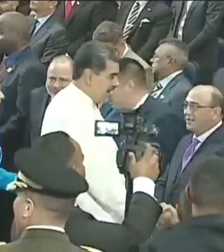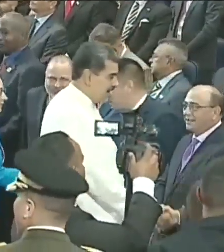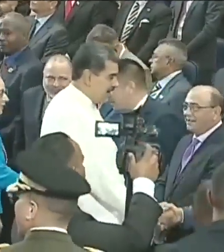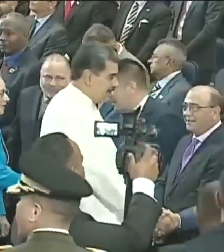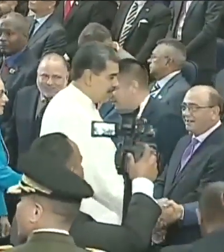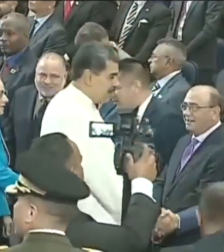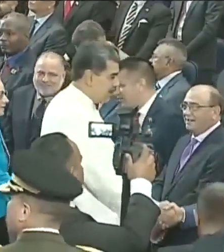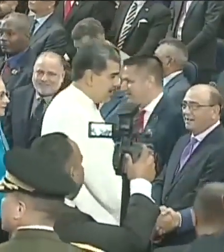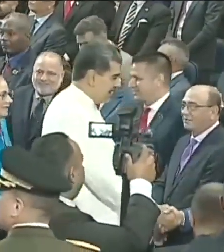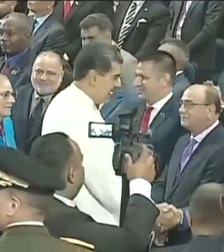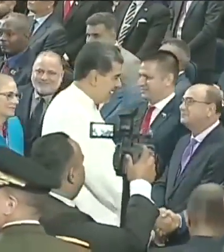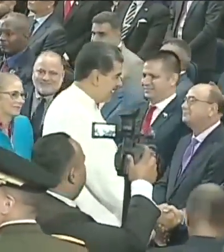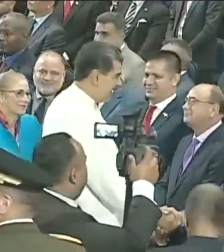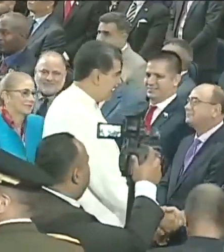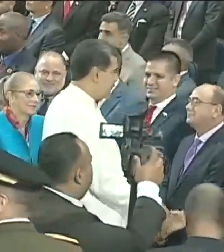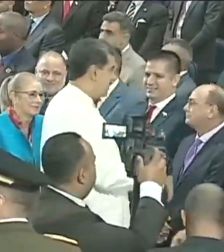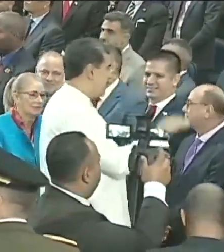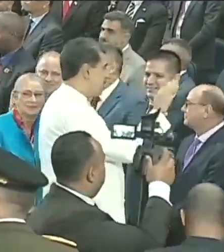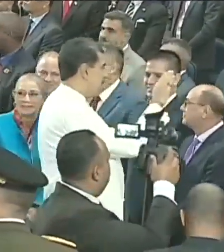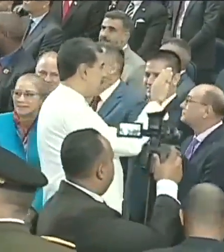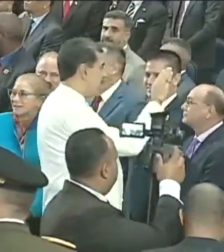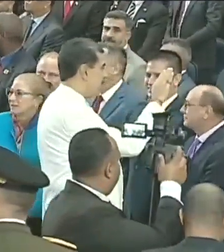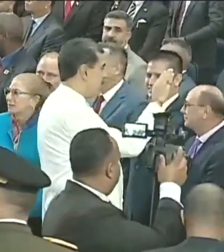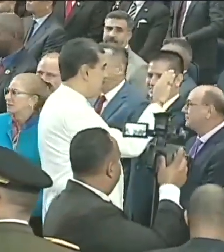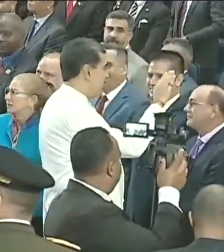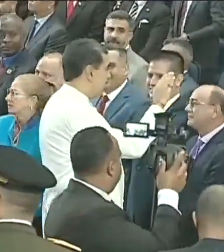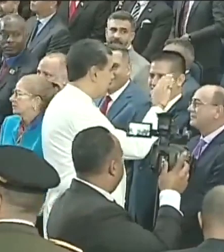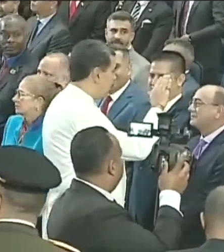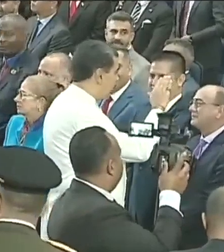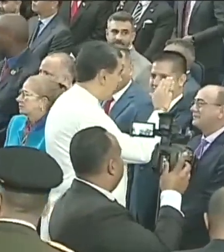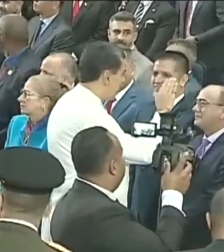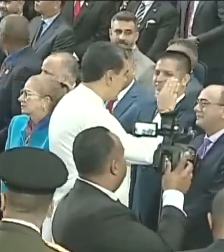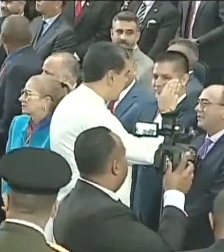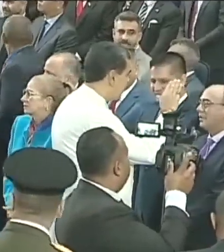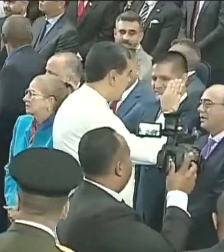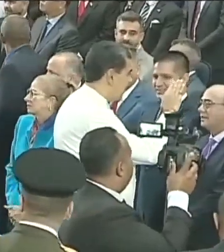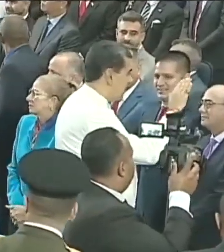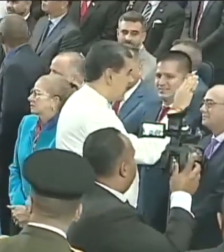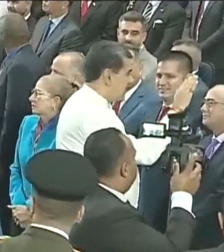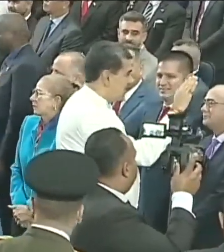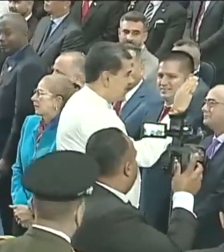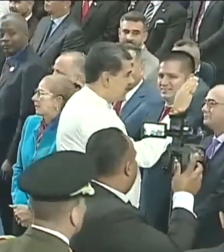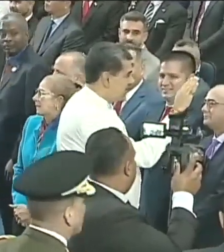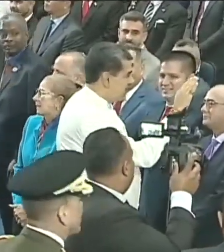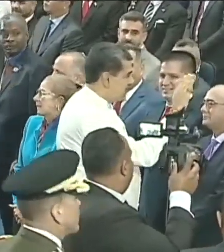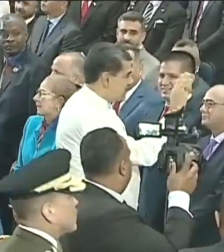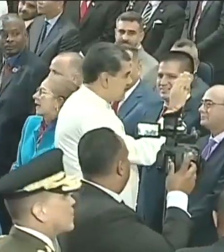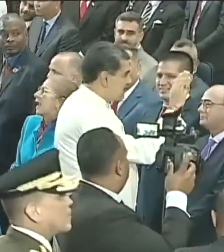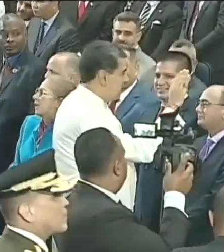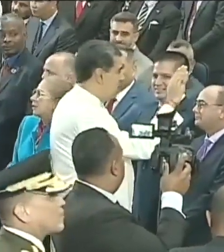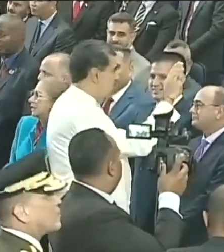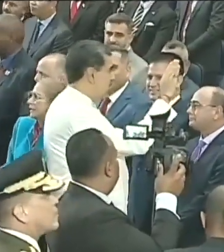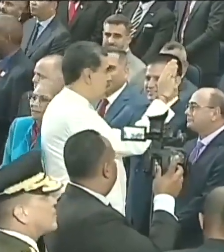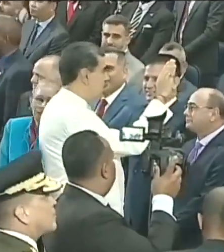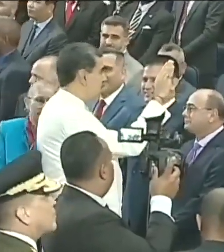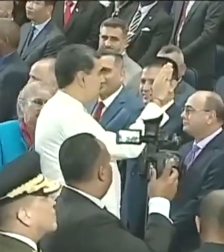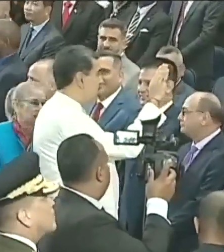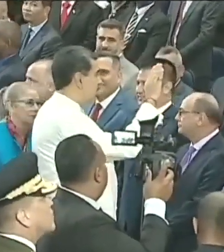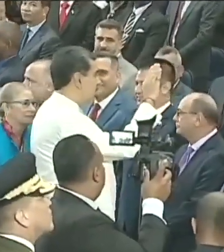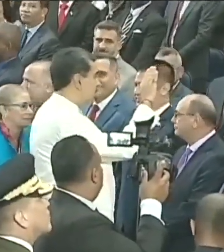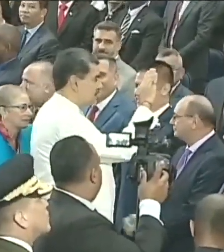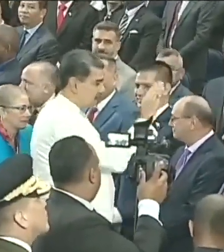históricamente por la patria de Bolívar y que en esta oportunidad tomó esa gran decisión el pueblo